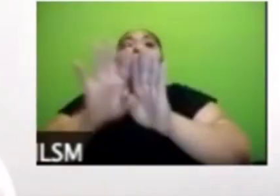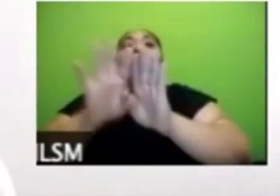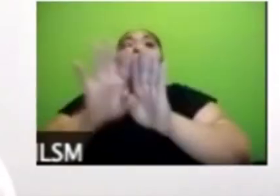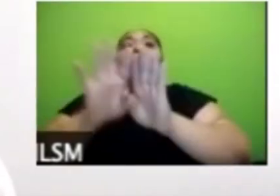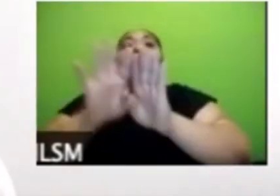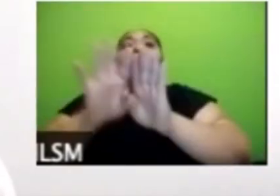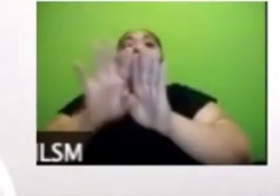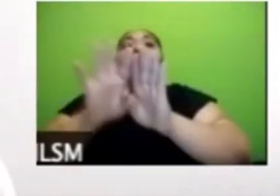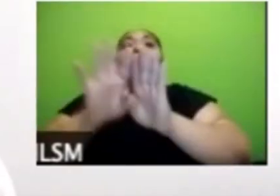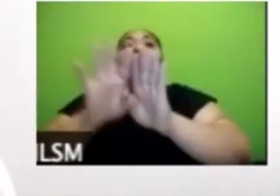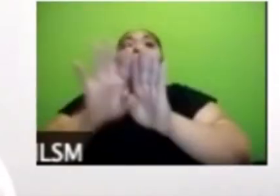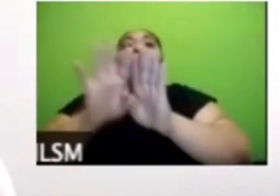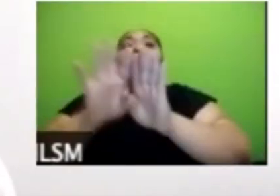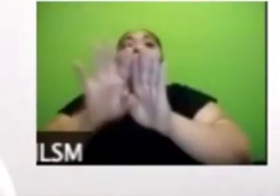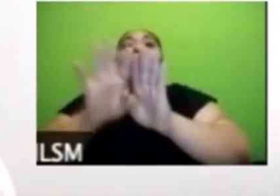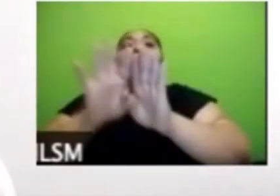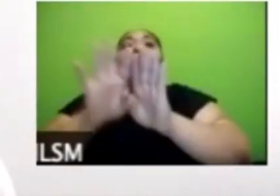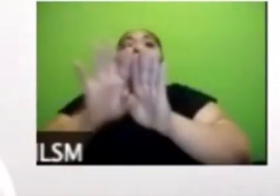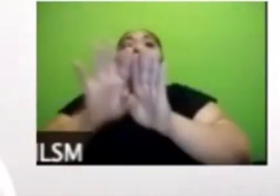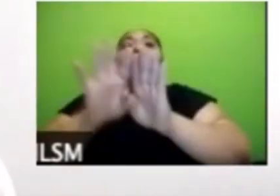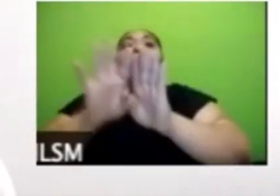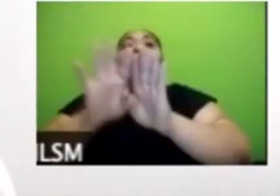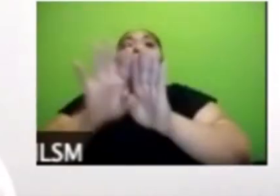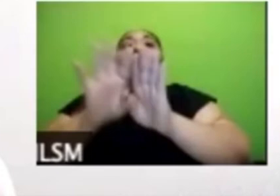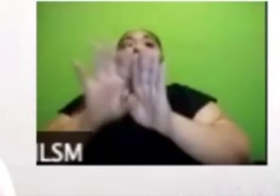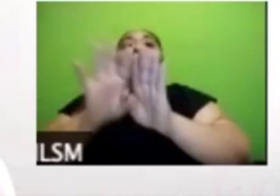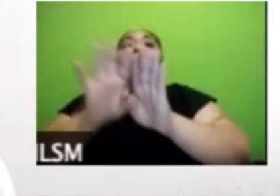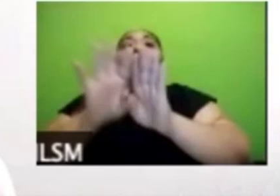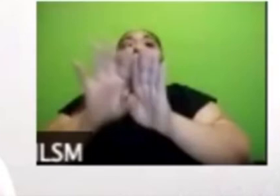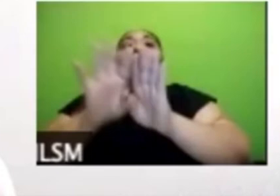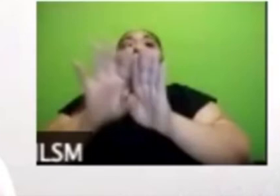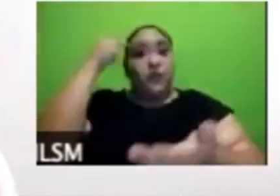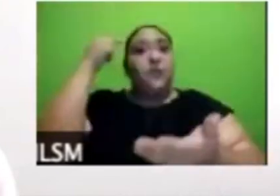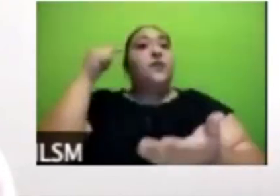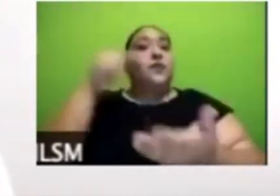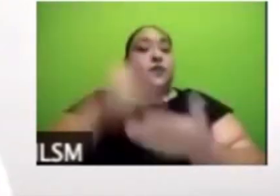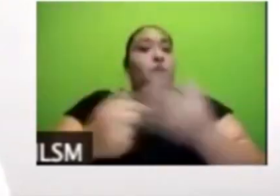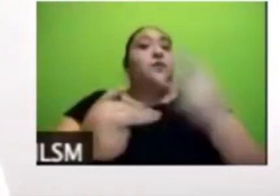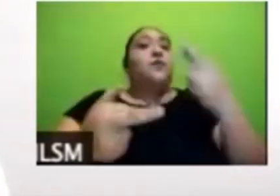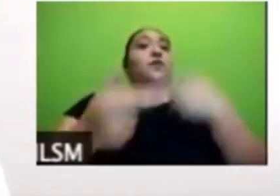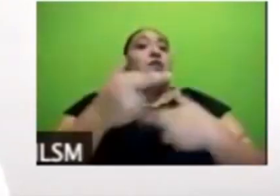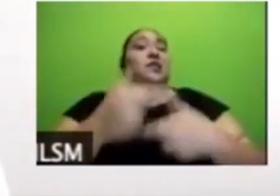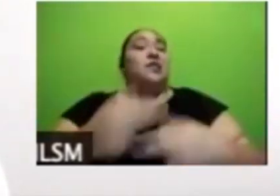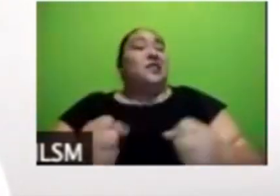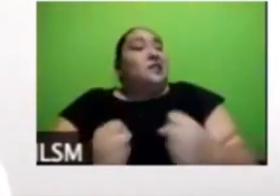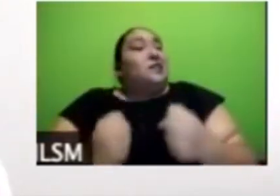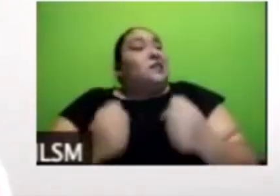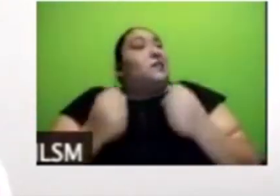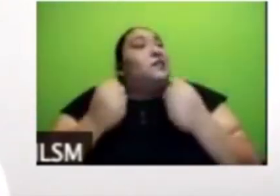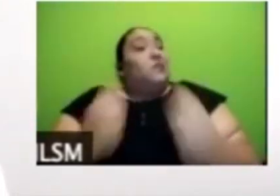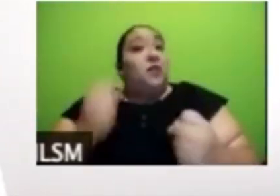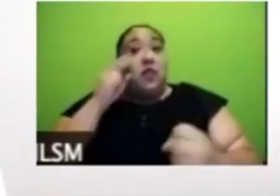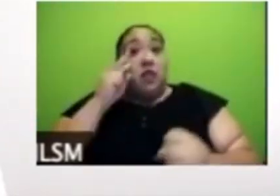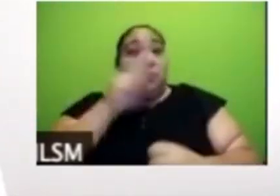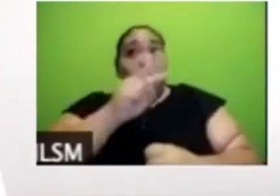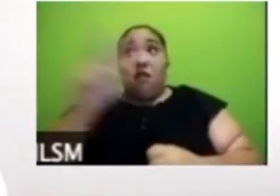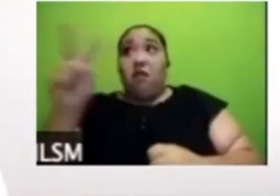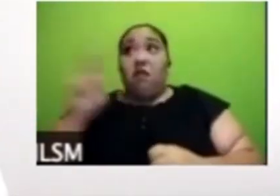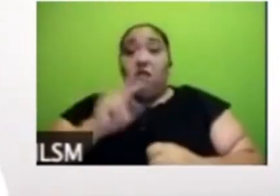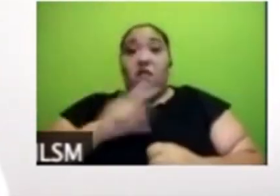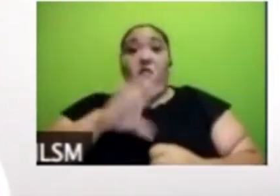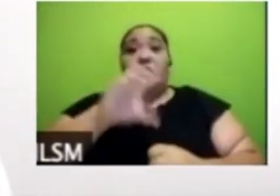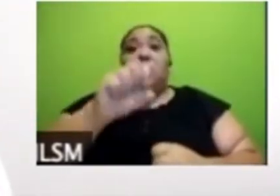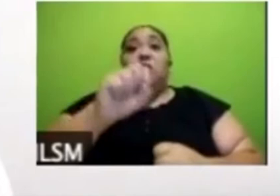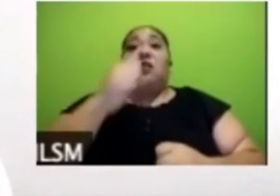creo que va a regresar fuertemente y ya está ahí el tema de la inseguridad que hoy por hoy vemos el 78% apoya